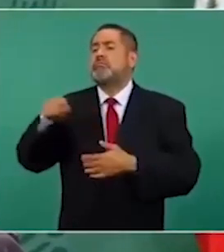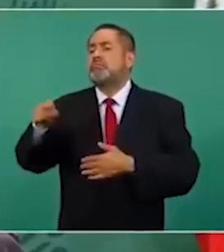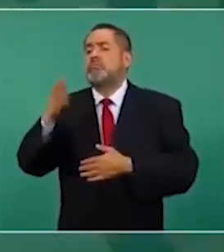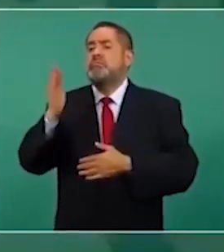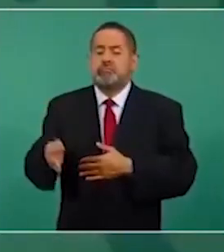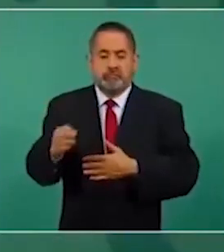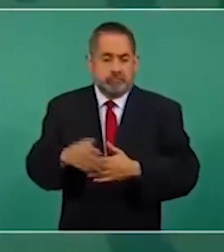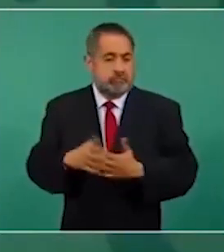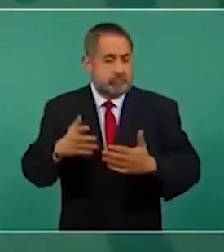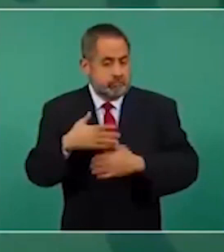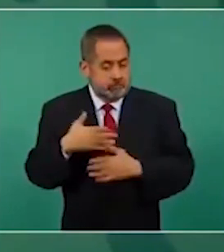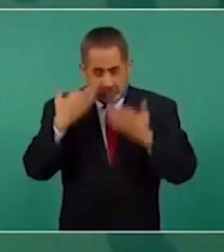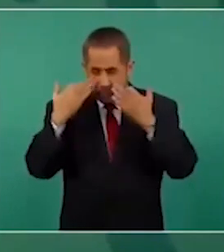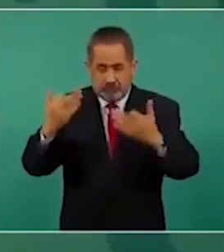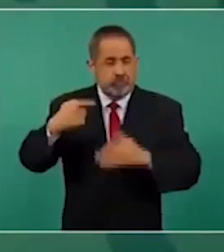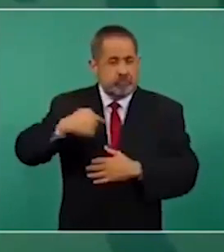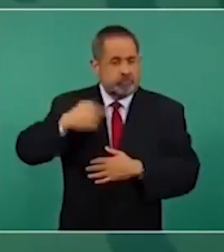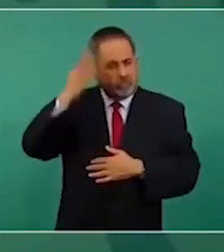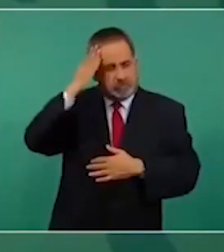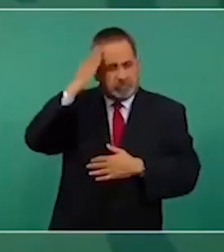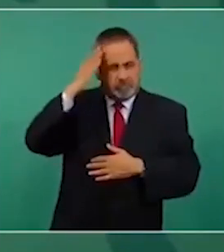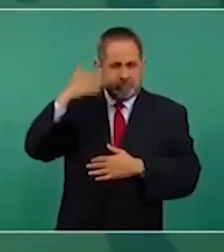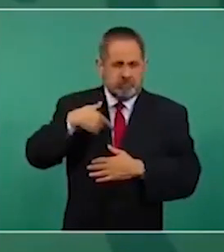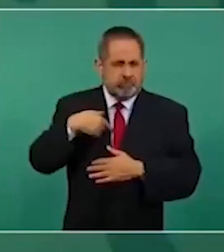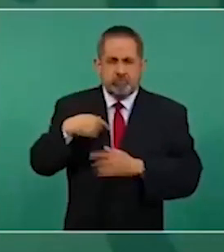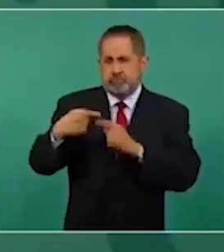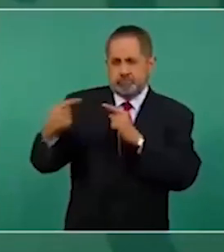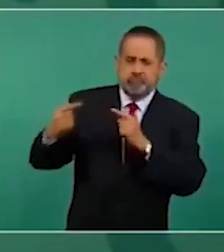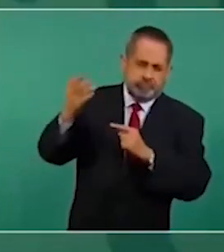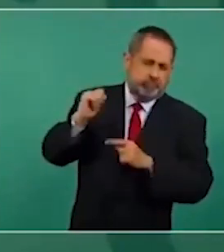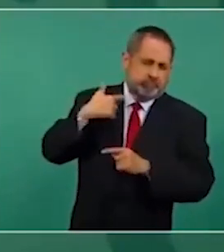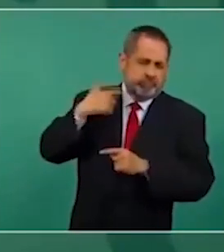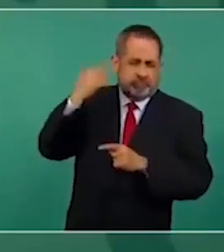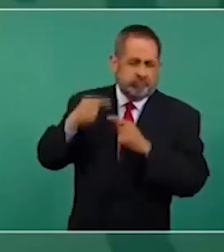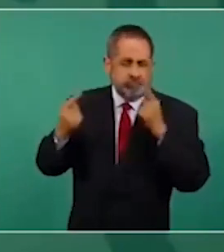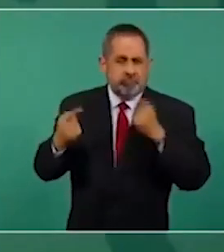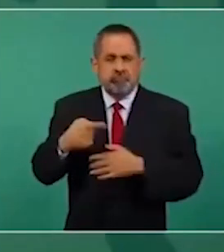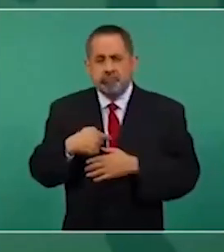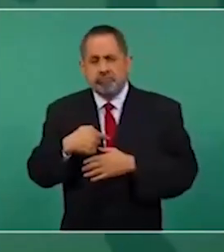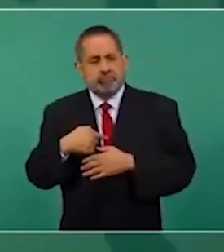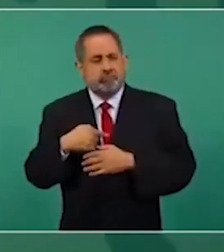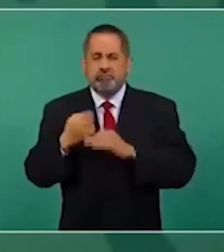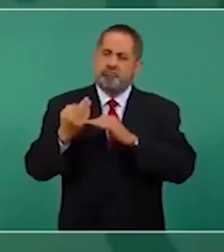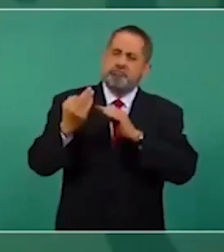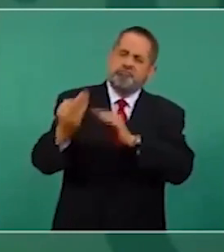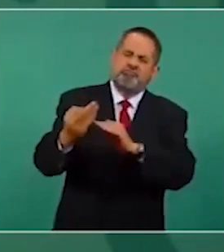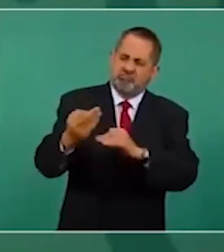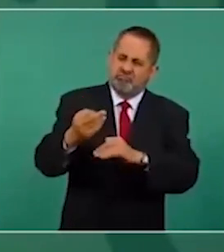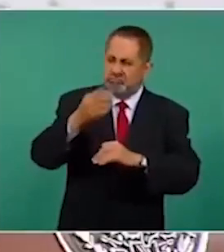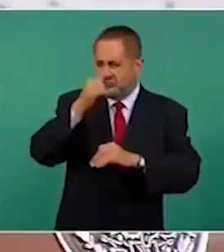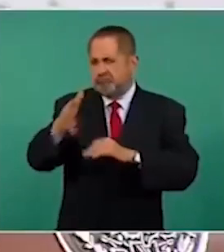Me tocó, como dirigente opositor, enfrentar a gobernadores